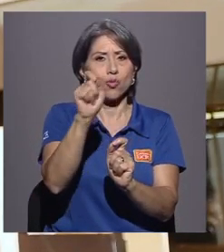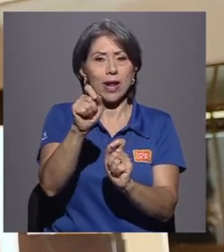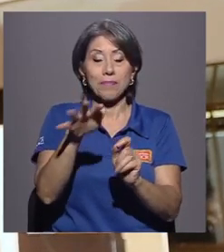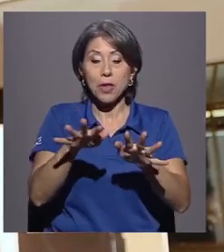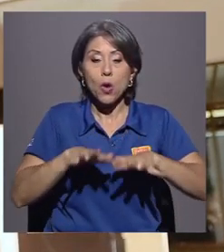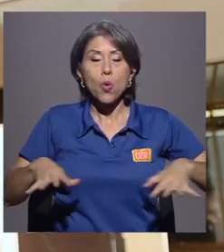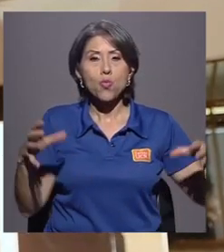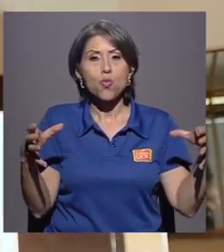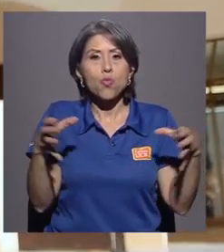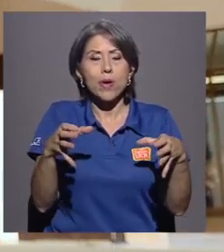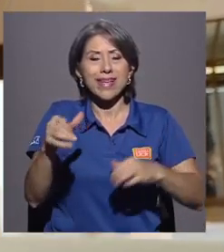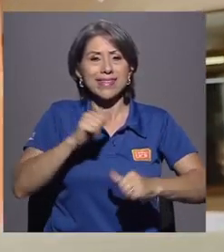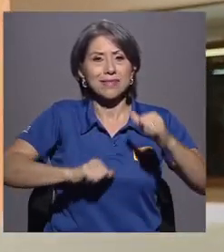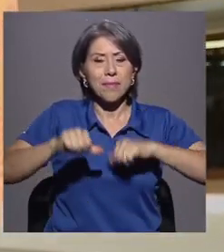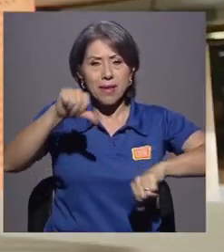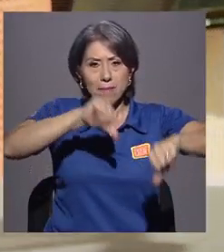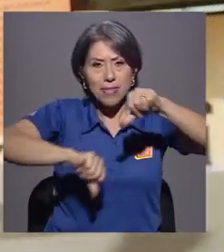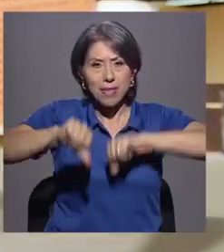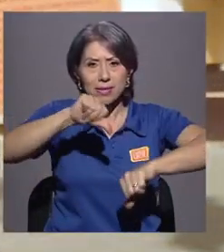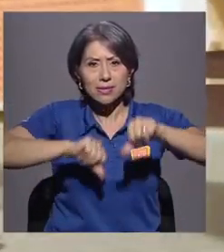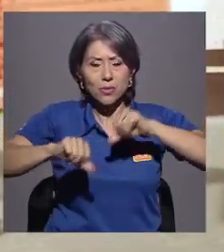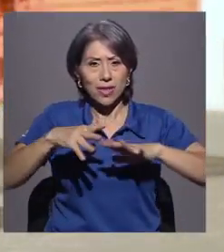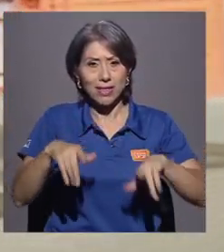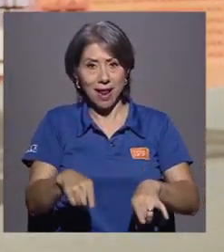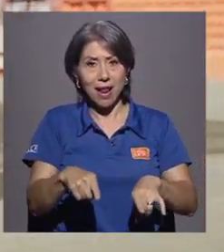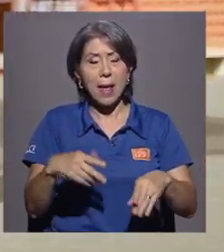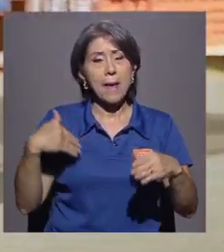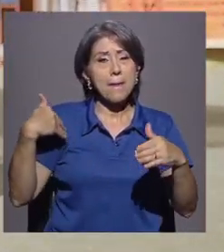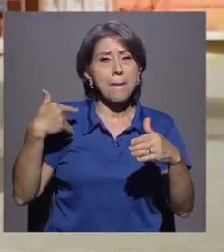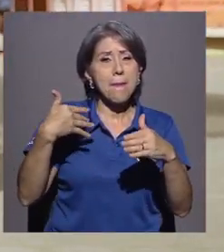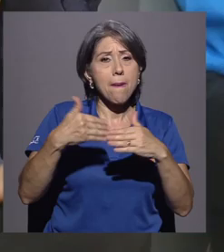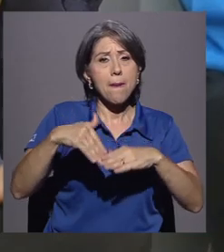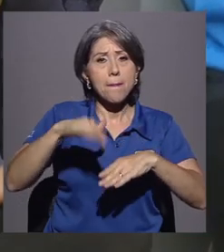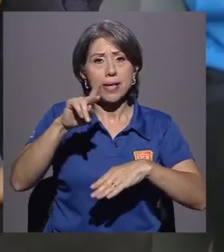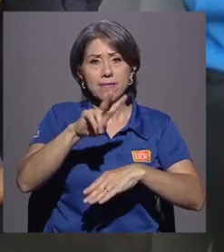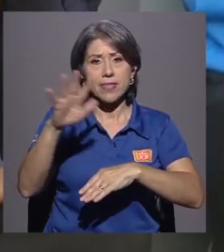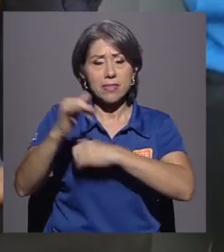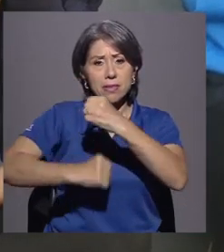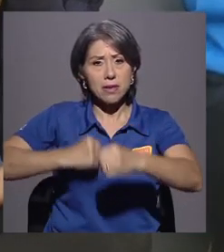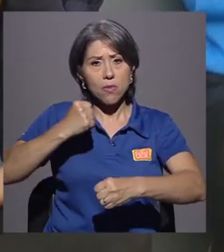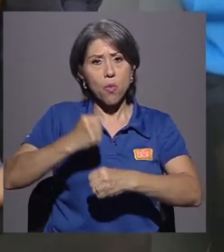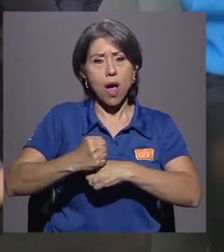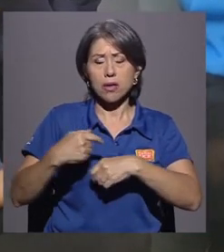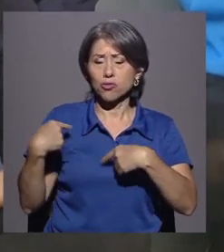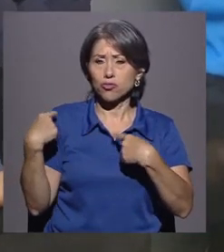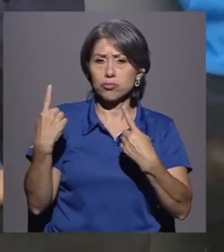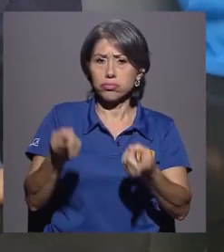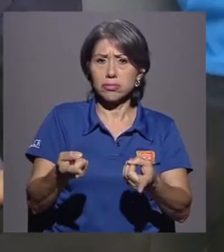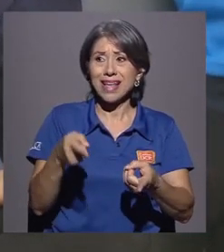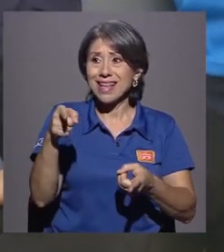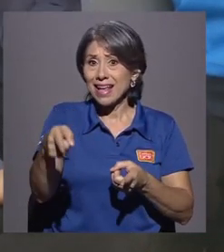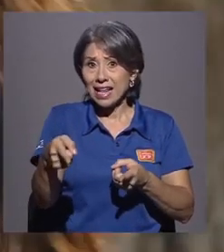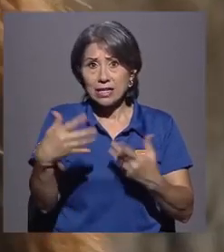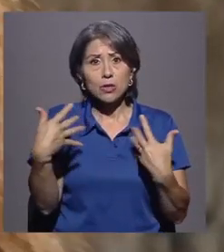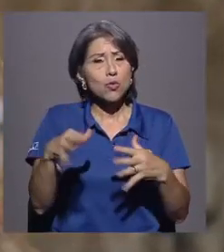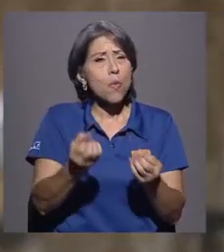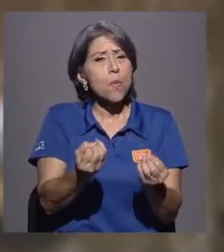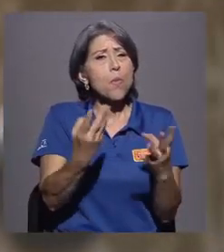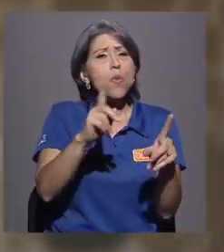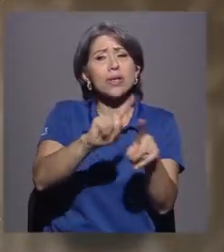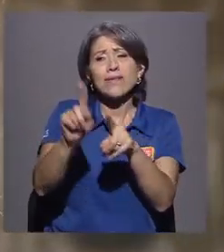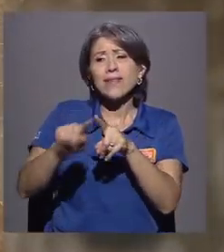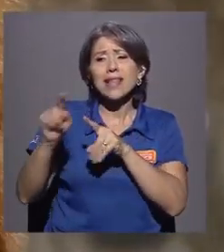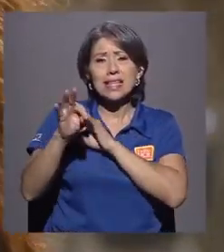Núcleo de Experimentación Teatral tiene más de 25 años de existencia y se ha destacado por su incursión en